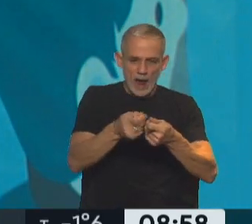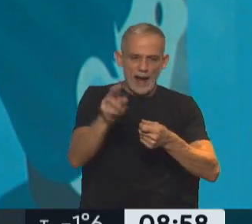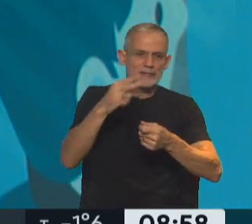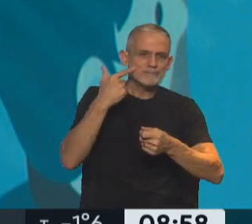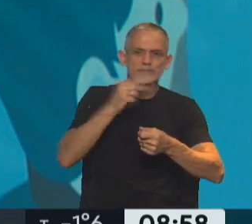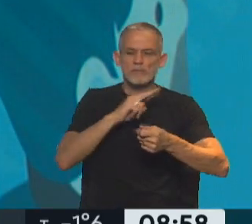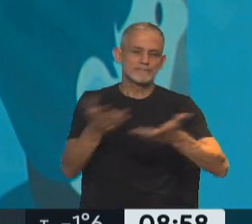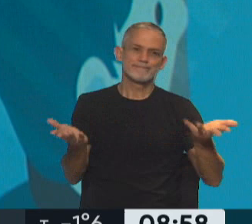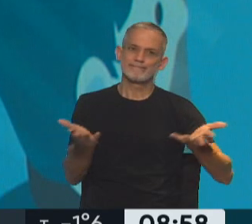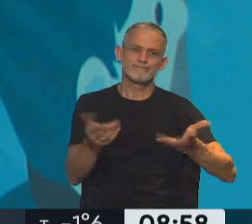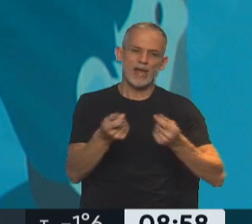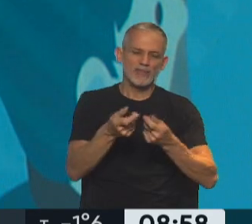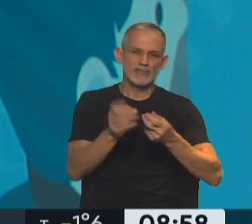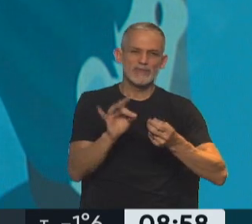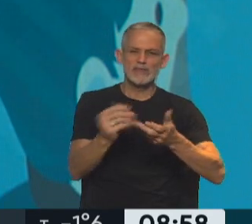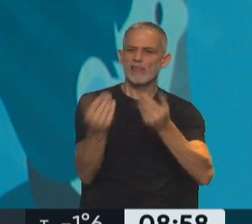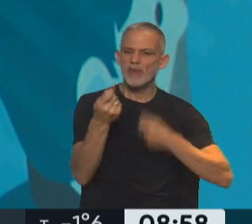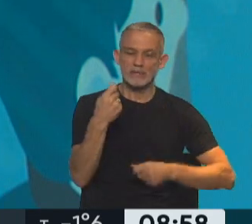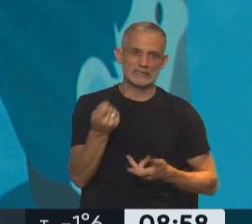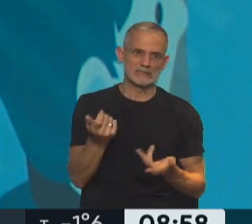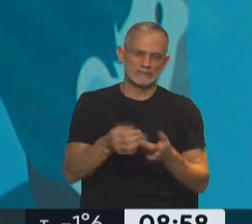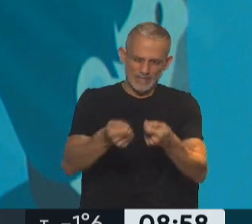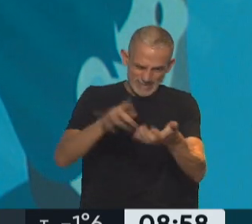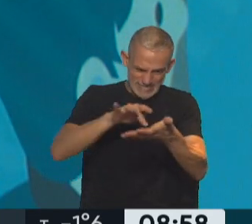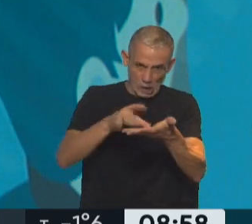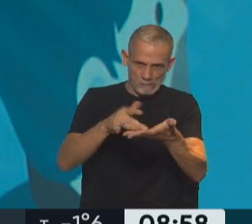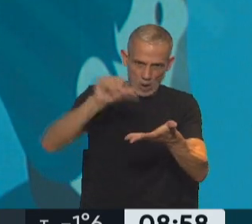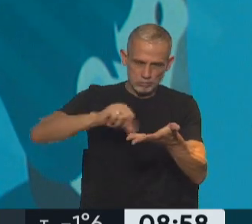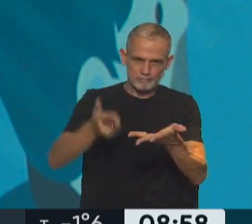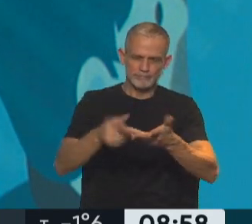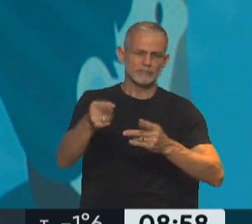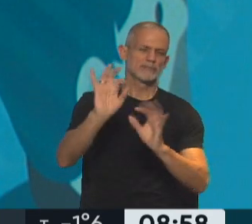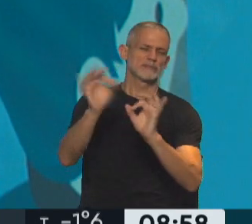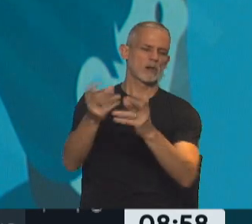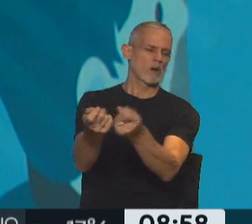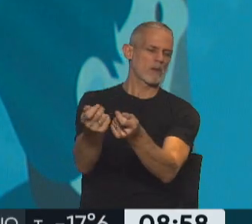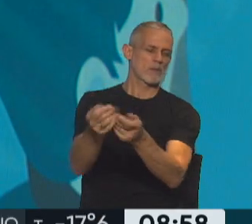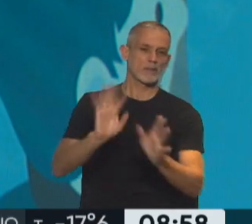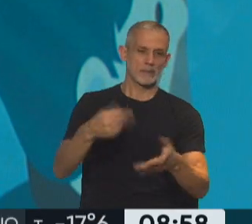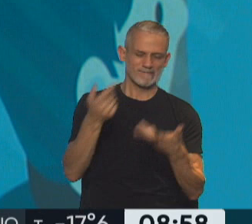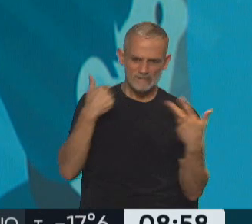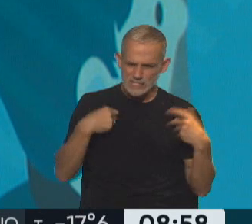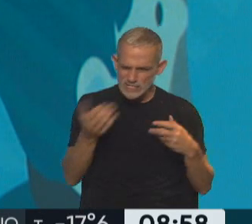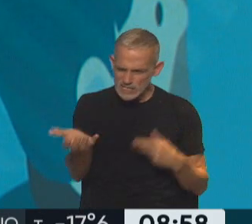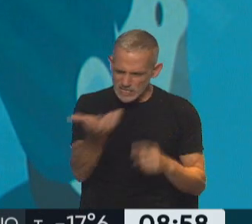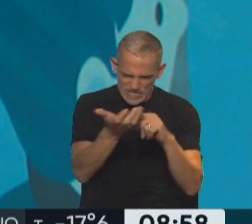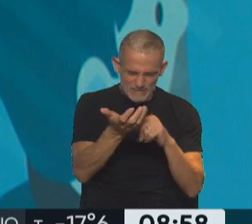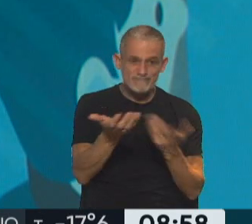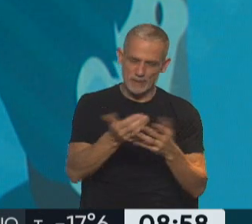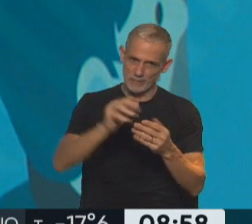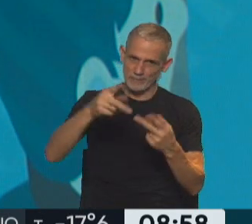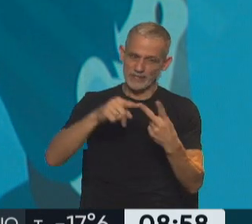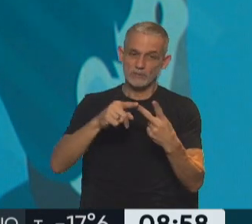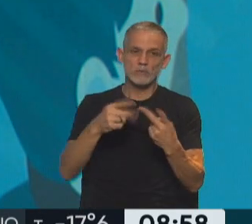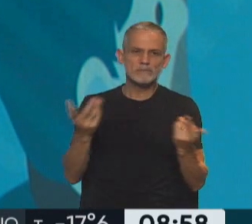chicas. Es complicado. Primero que hay saber manejarlo. Ellos son una luz y a veces a uno le cuesta poder... Segundo,